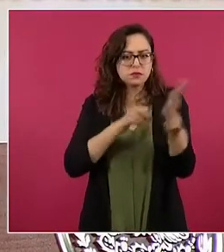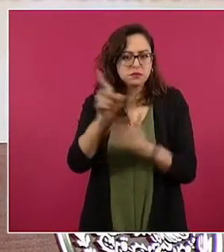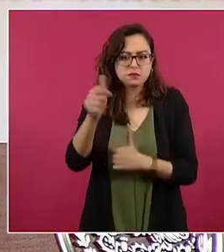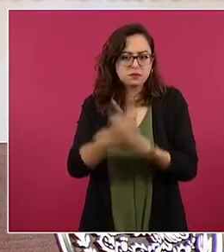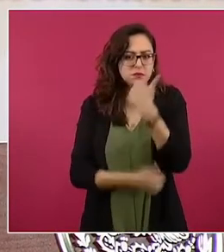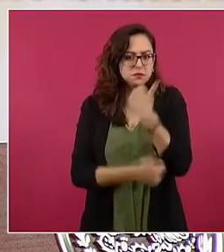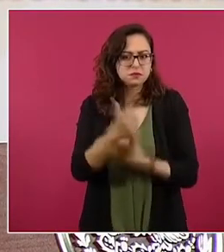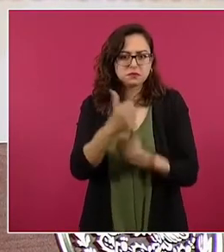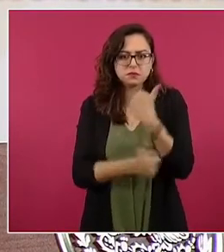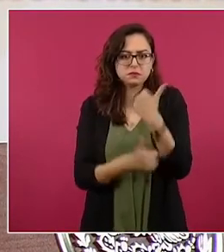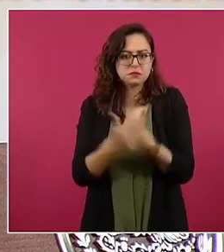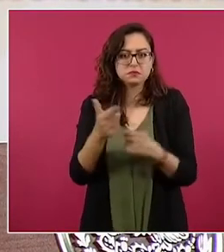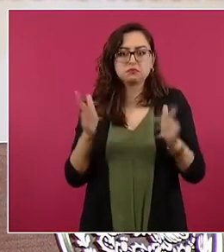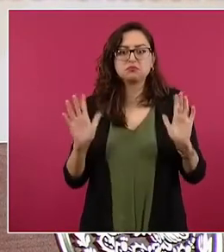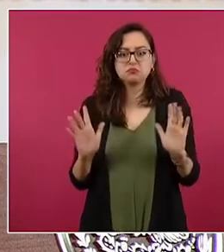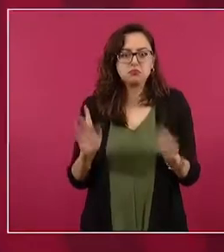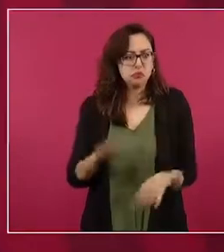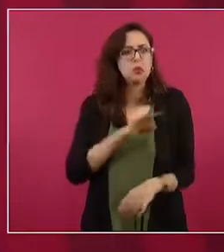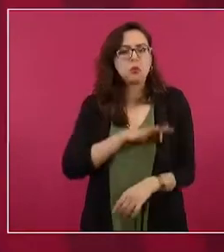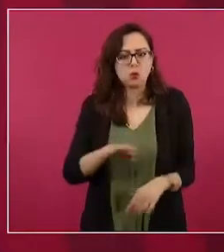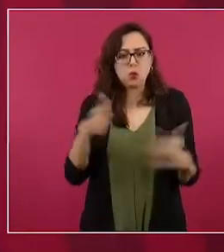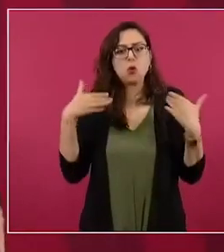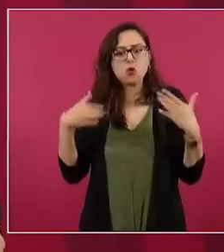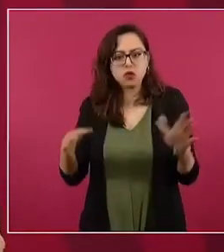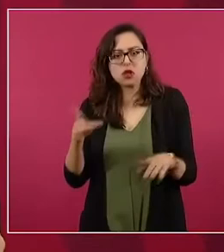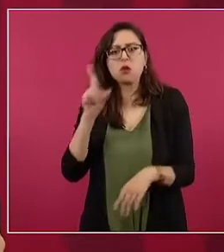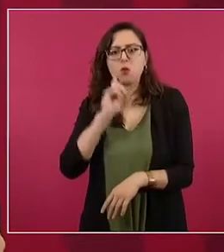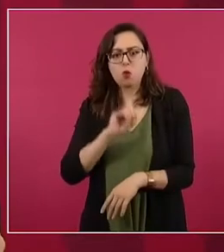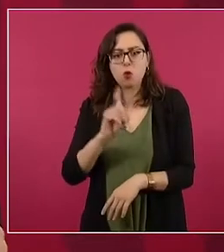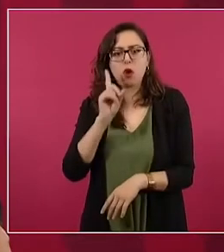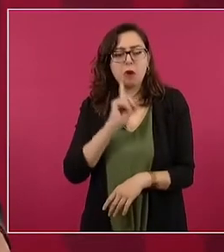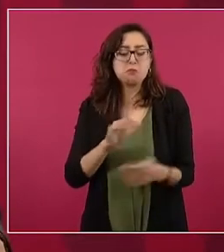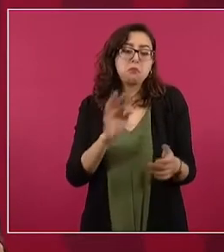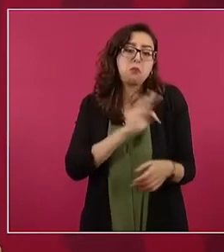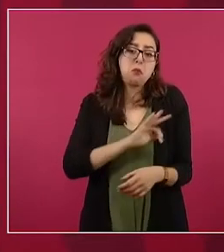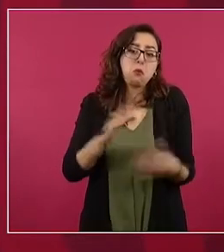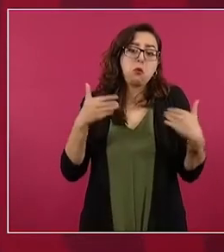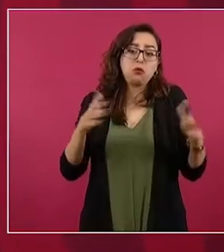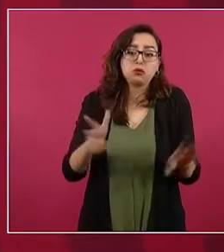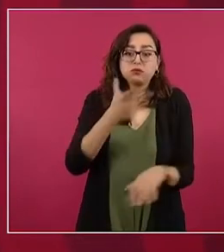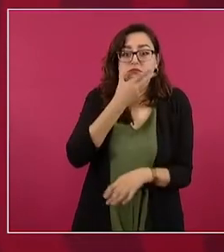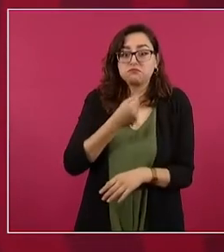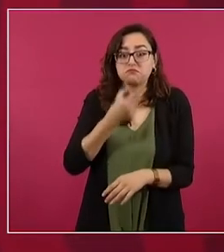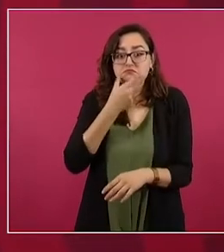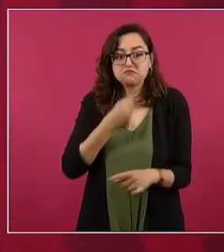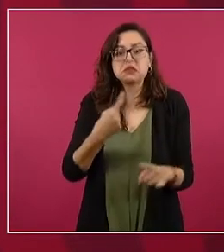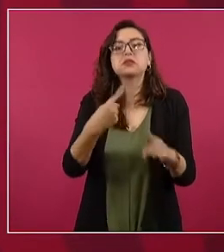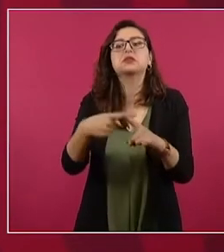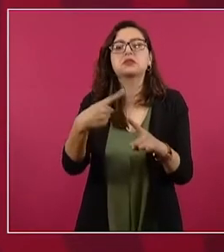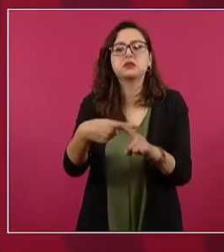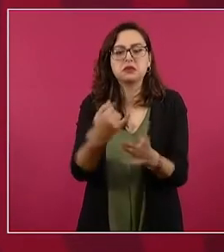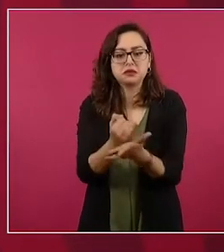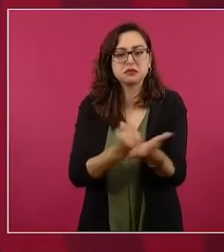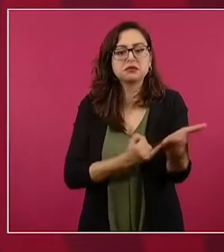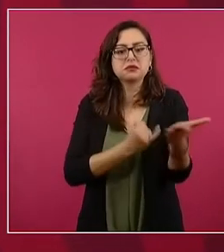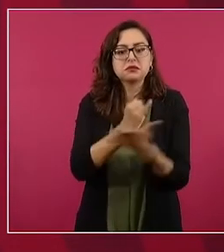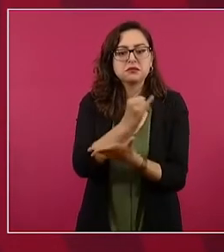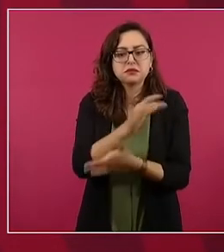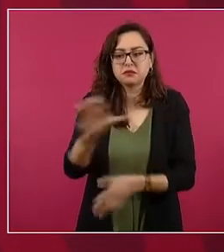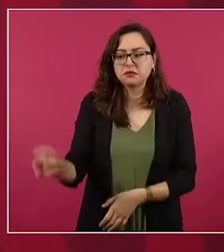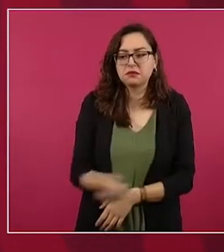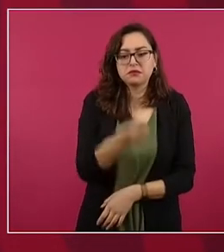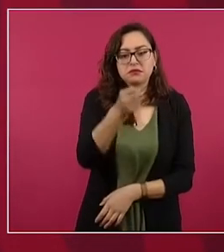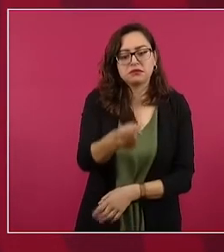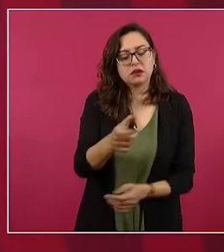y puede ser una mujer, puede ser un hombre, eso lo van a decidir en su momento los